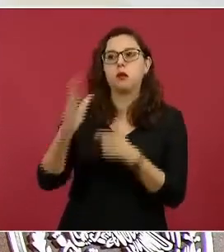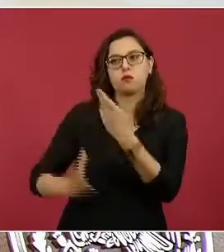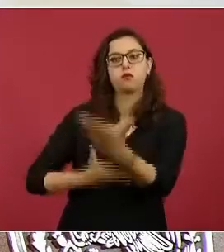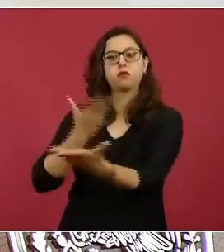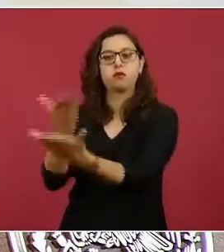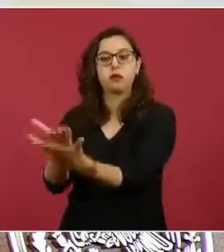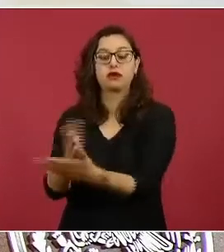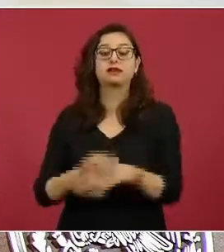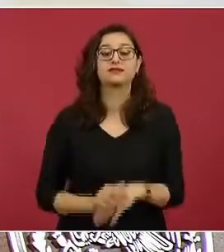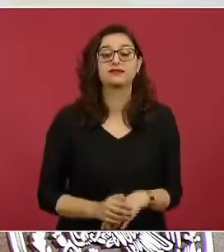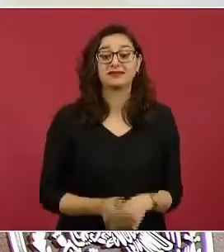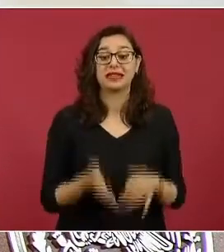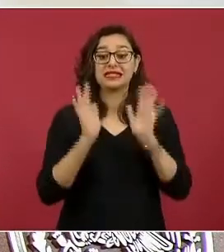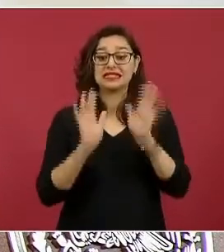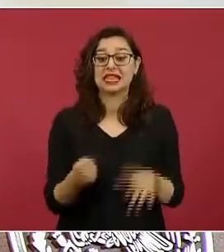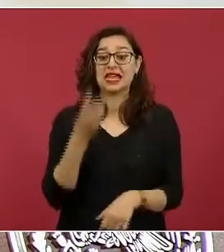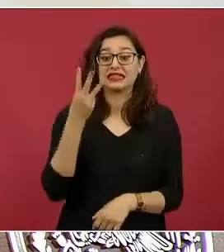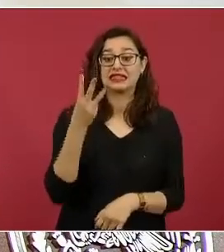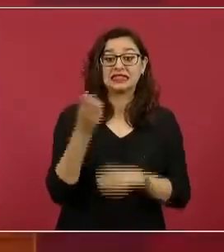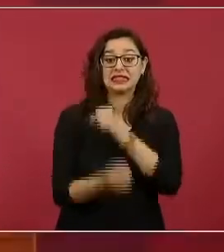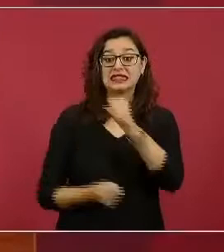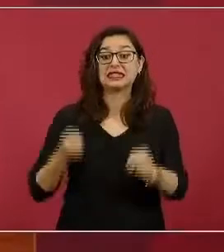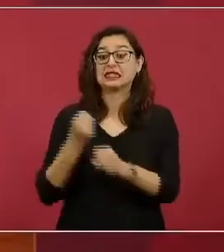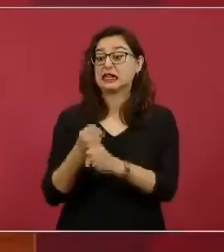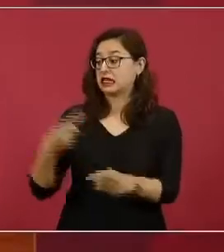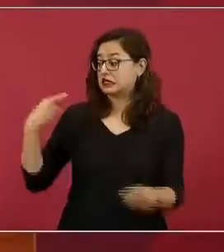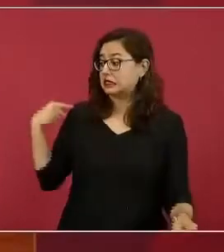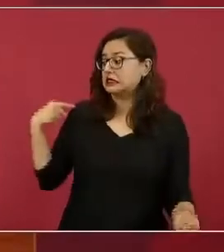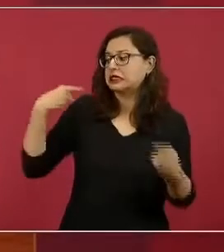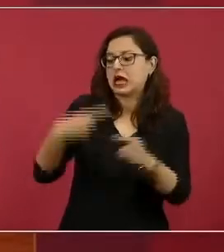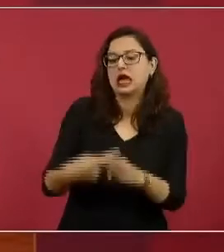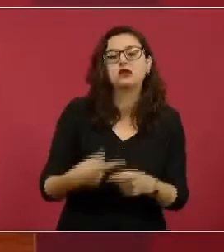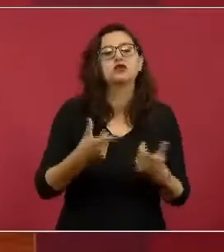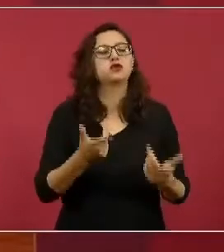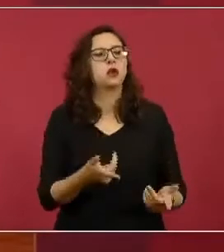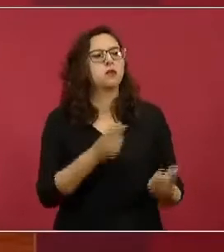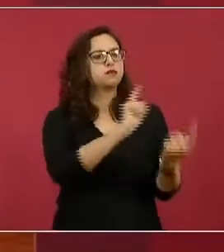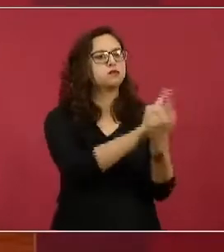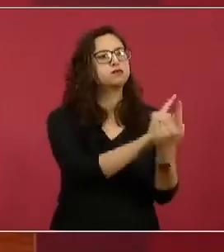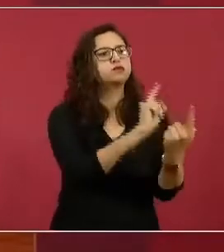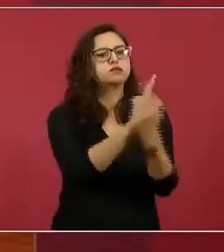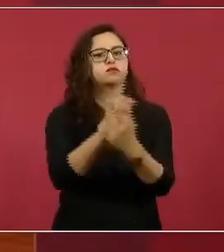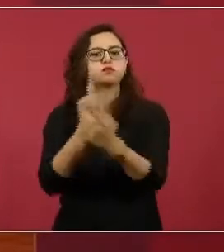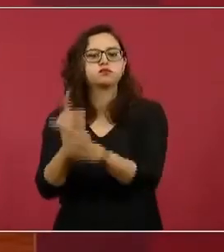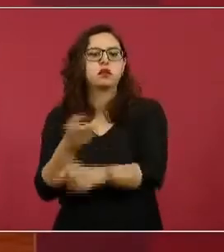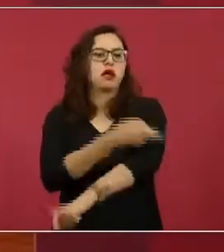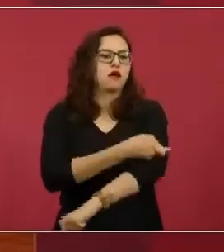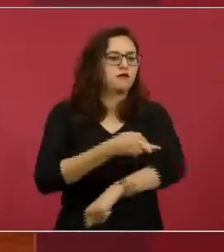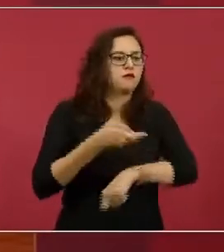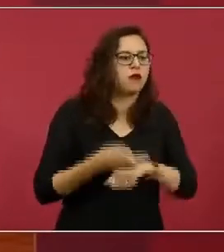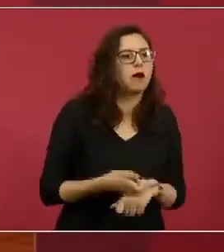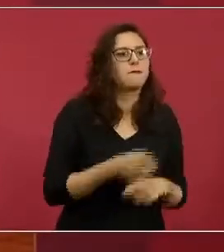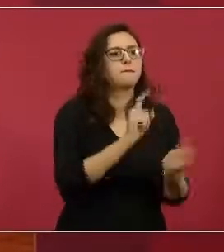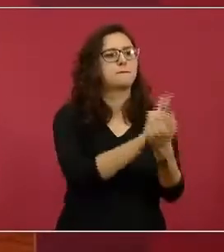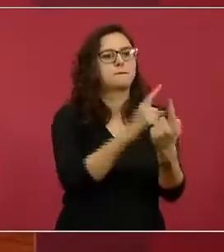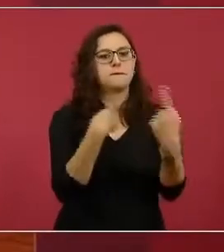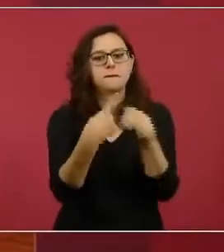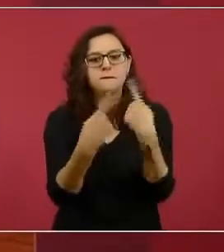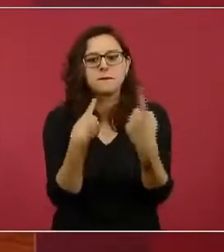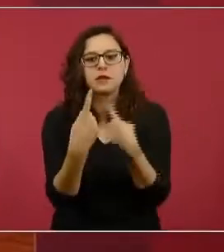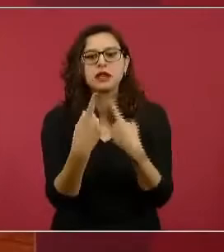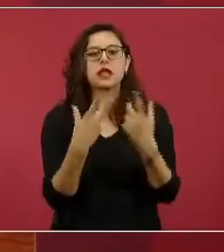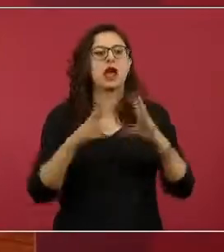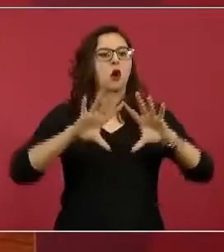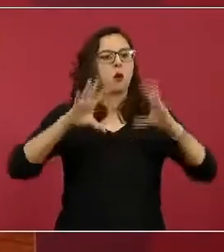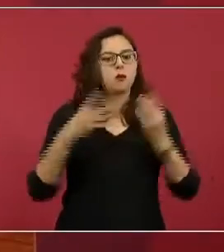dialogando, conversando, construyendo con las familias, no sólo el mecanismo de identificación forense, el extraordinario, sino